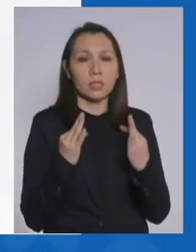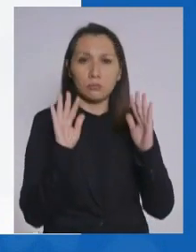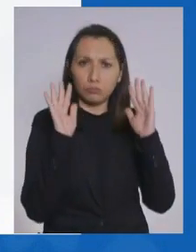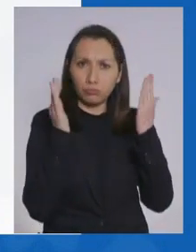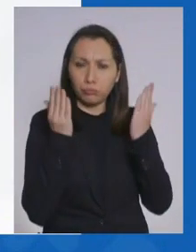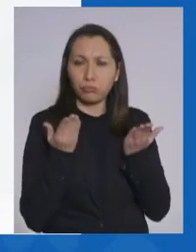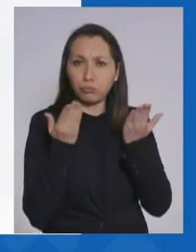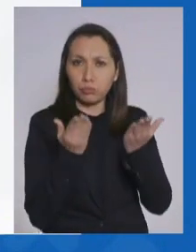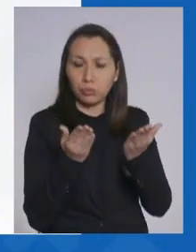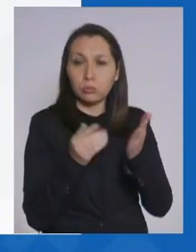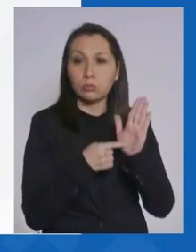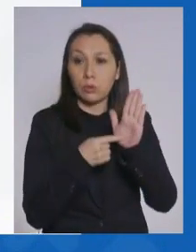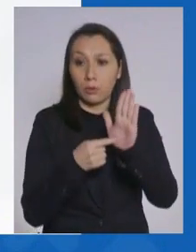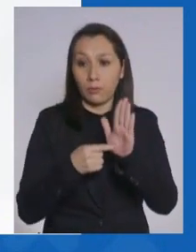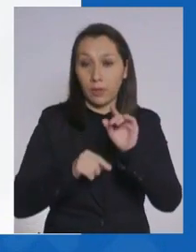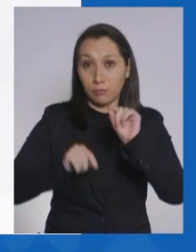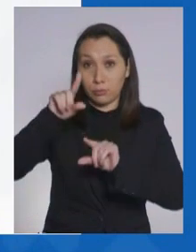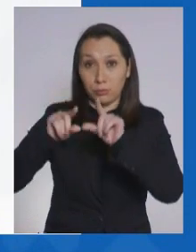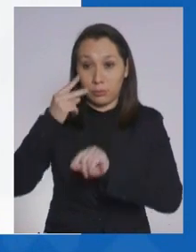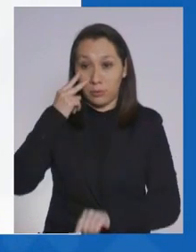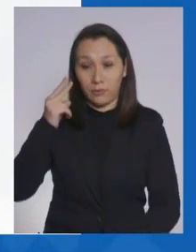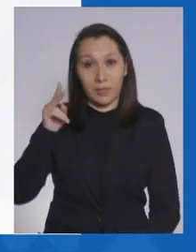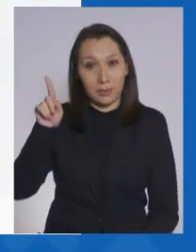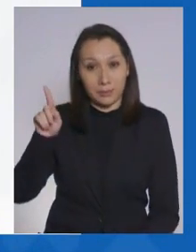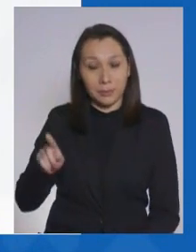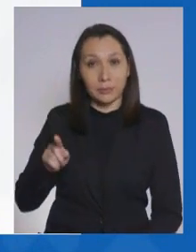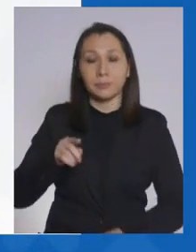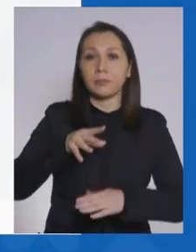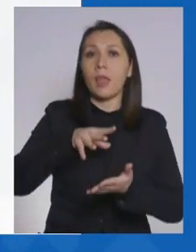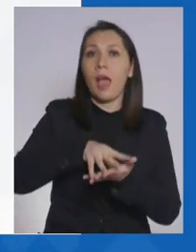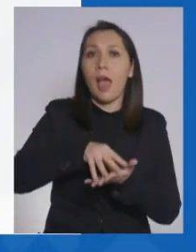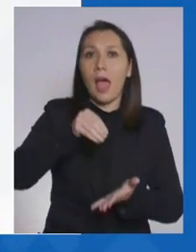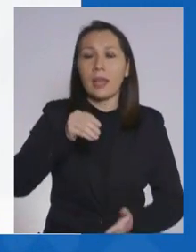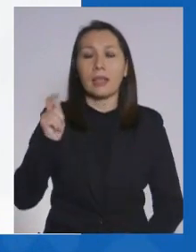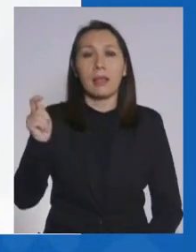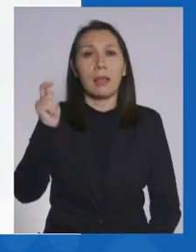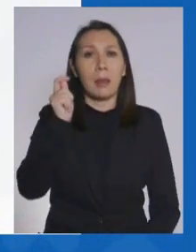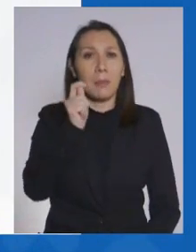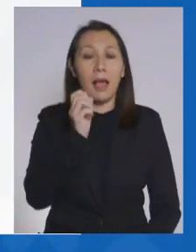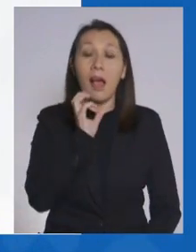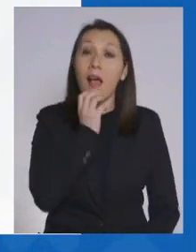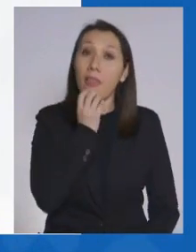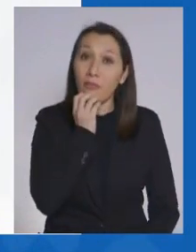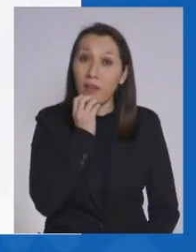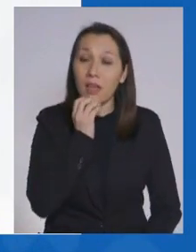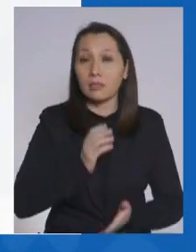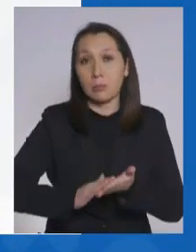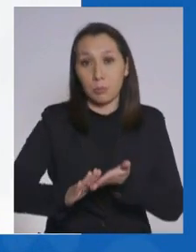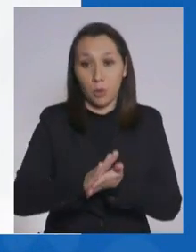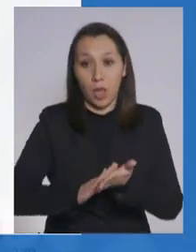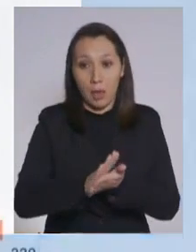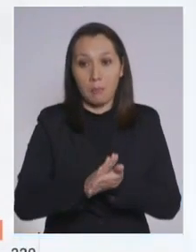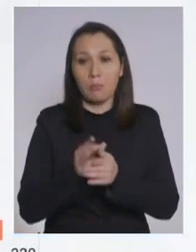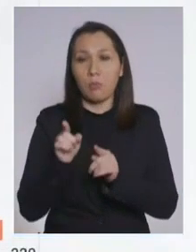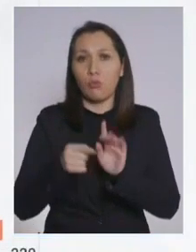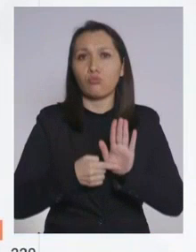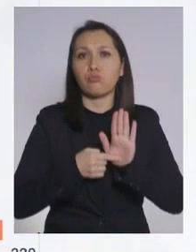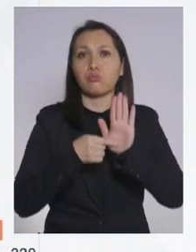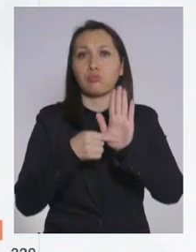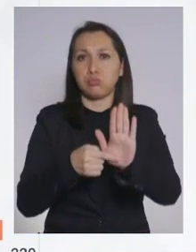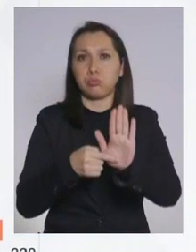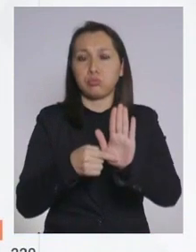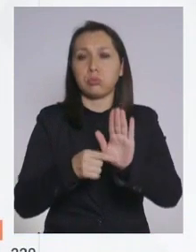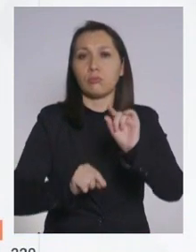destacar, y las ven en el gráfico, las regiones de Arica, Tarapacá y Antofagasta, por ejemplo, han mostrado